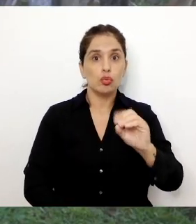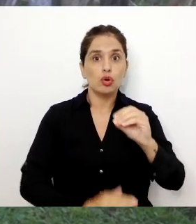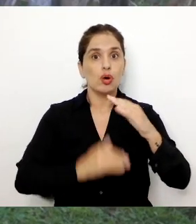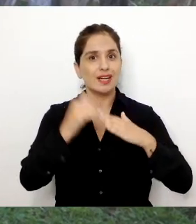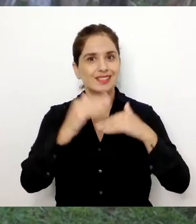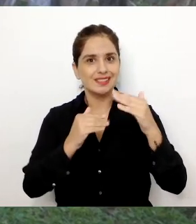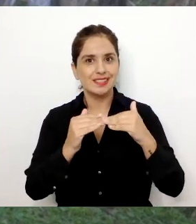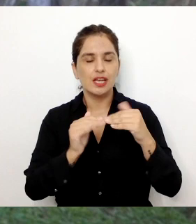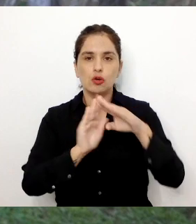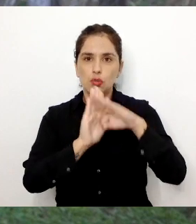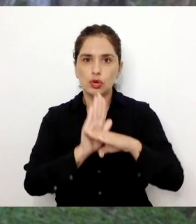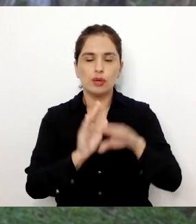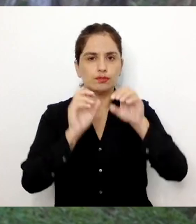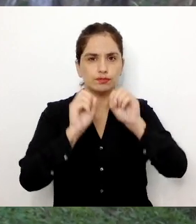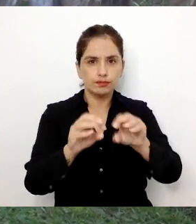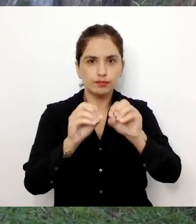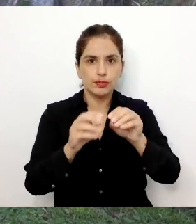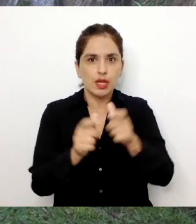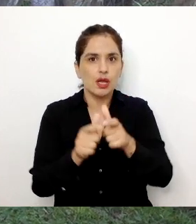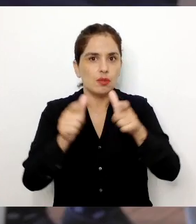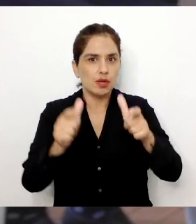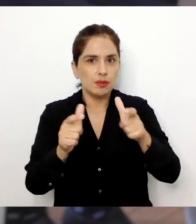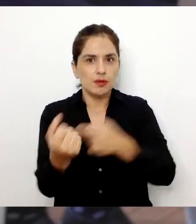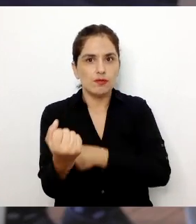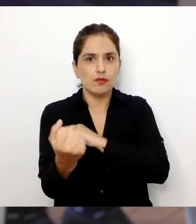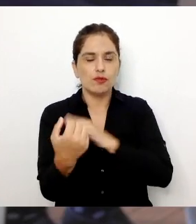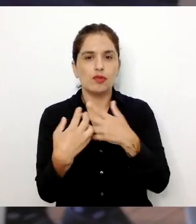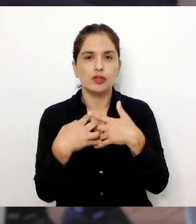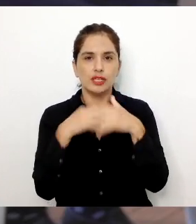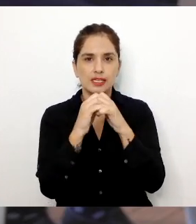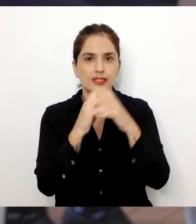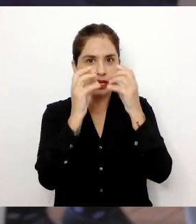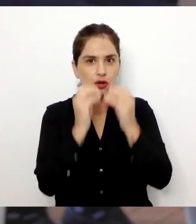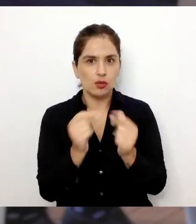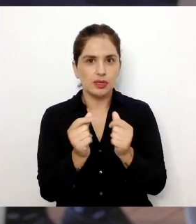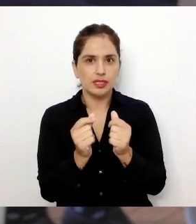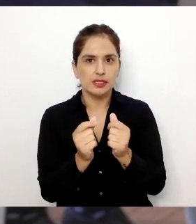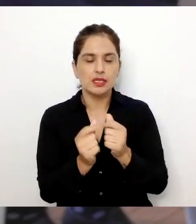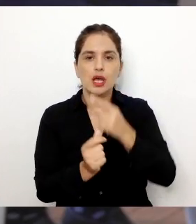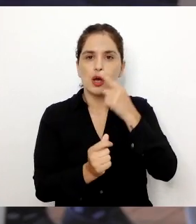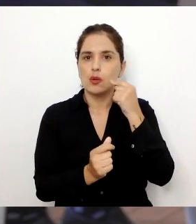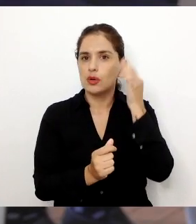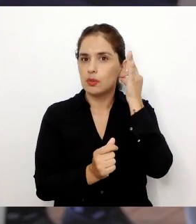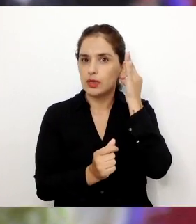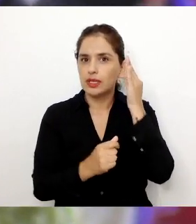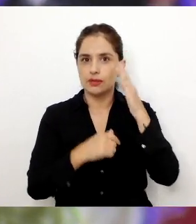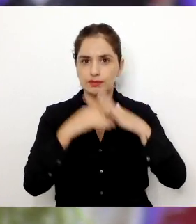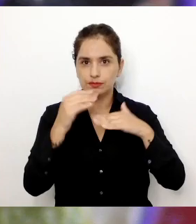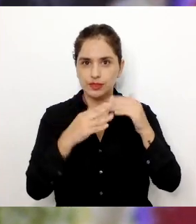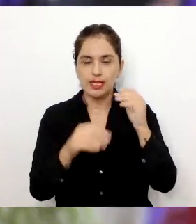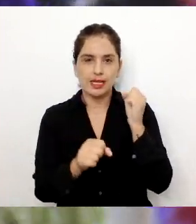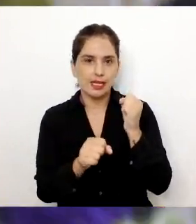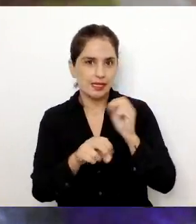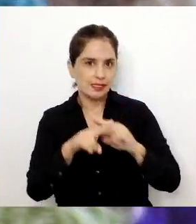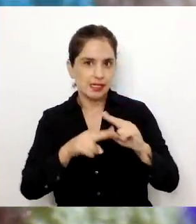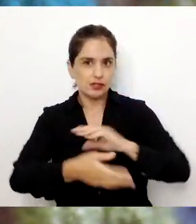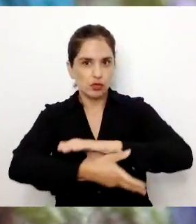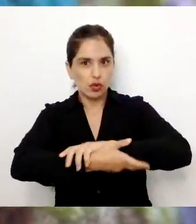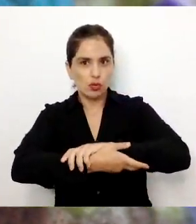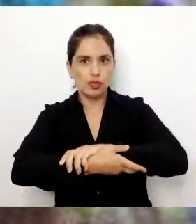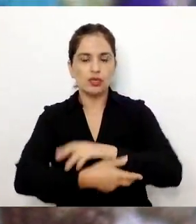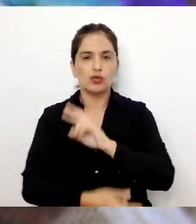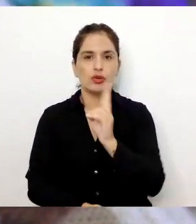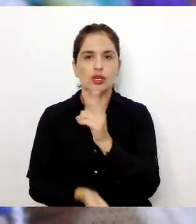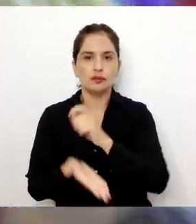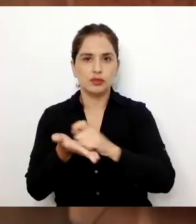un programa de formación que busca incrementar y fortalecer las competencias de las y los maestros, y que se realiza a través de un convenio con la